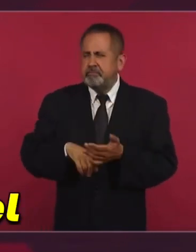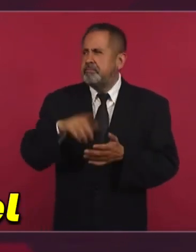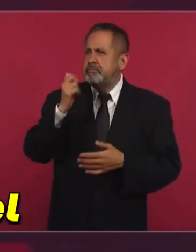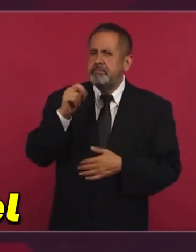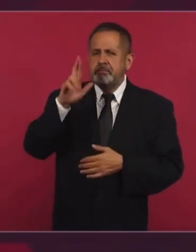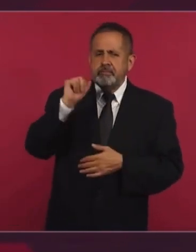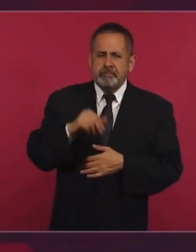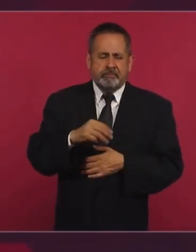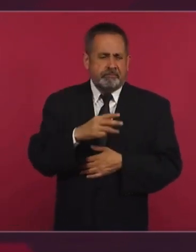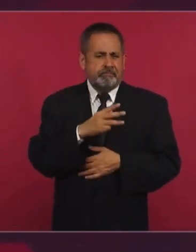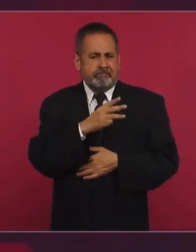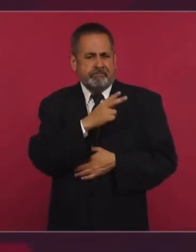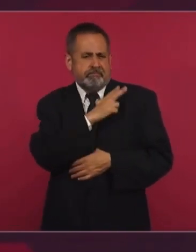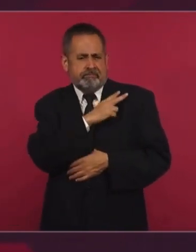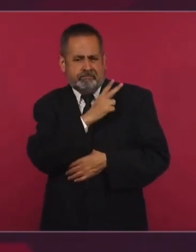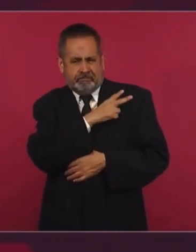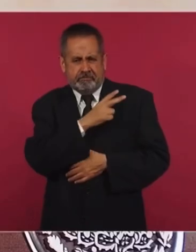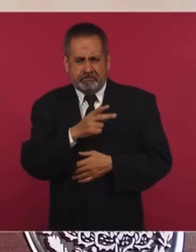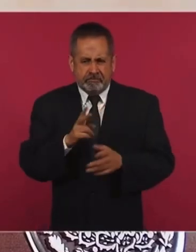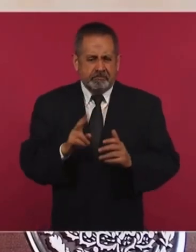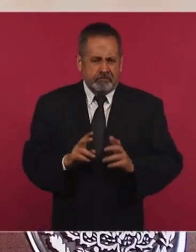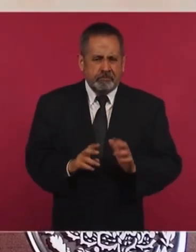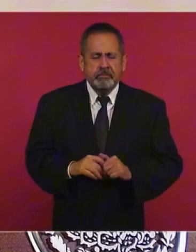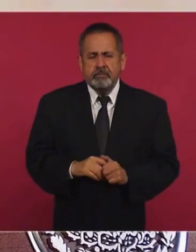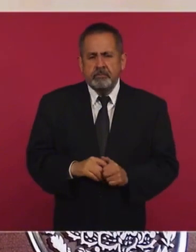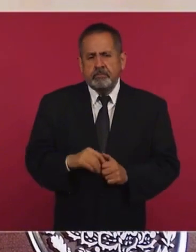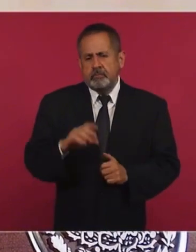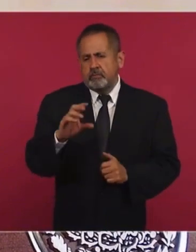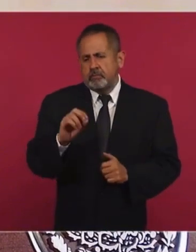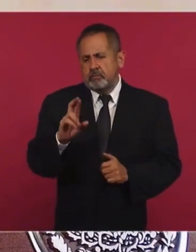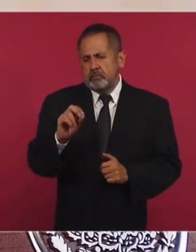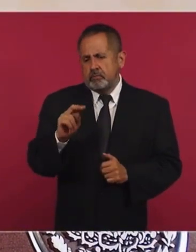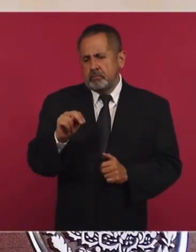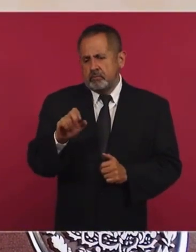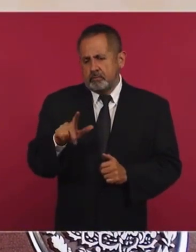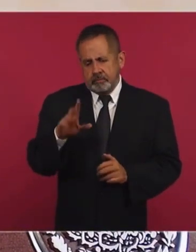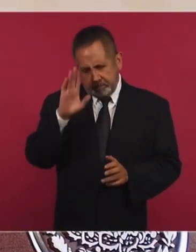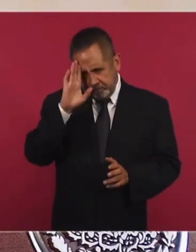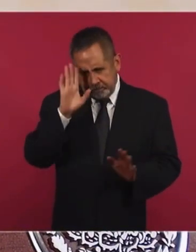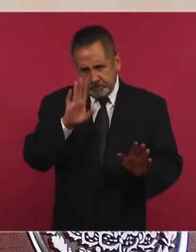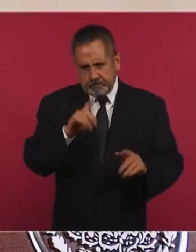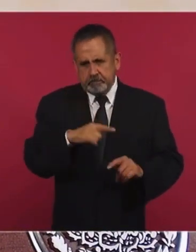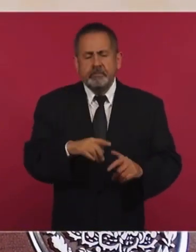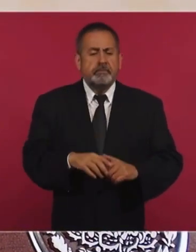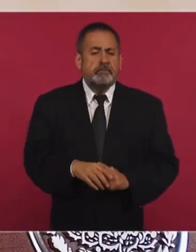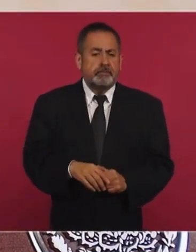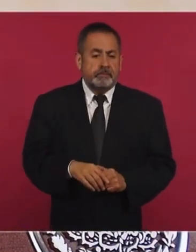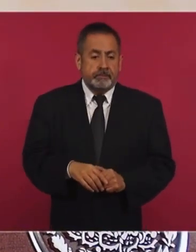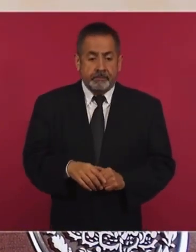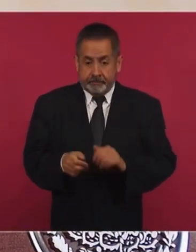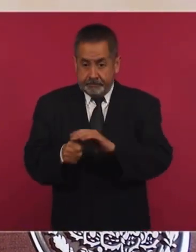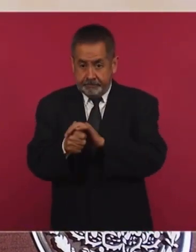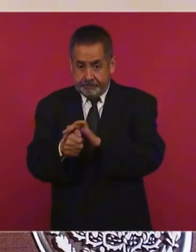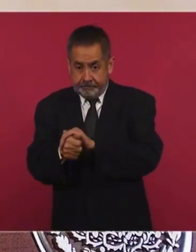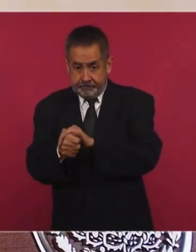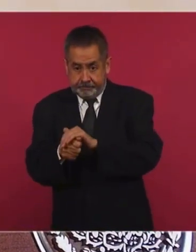era coronel y antes de Ayotzinapa,